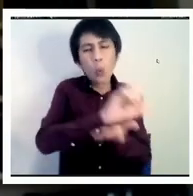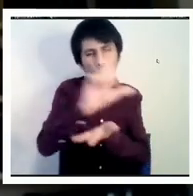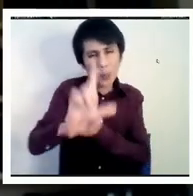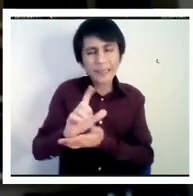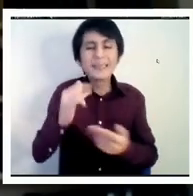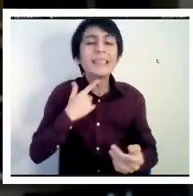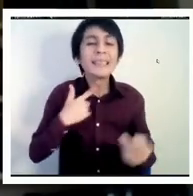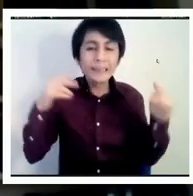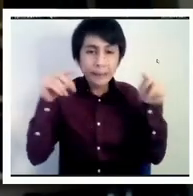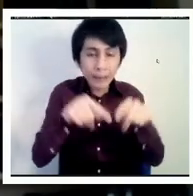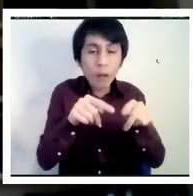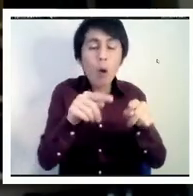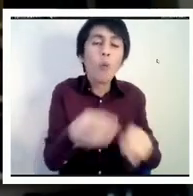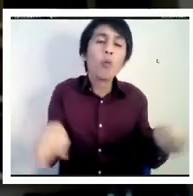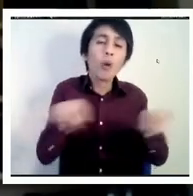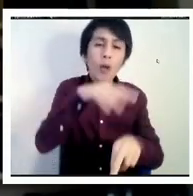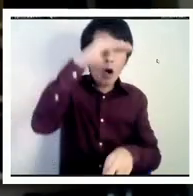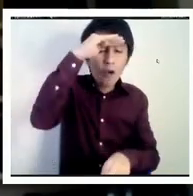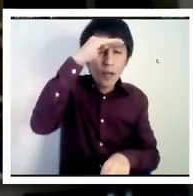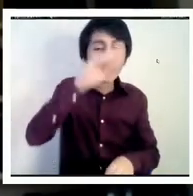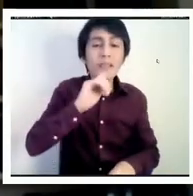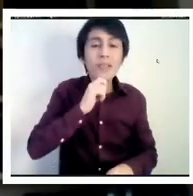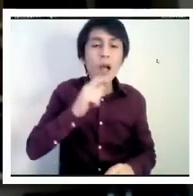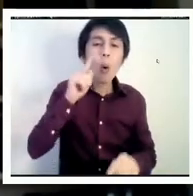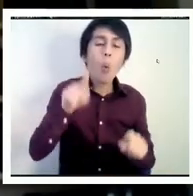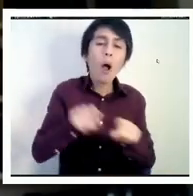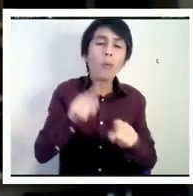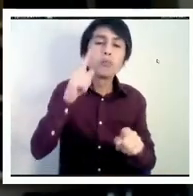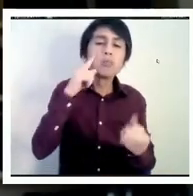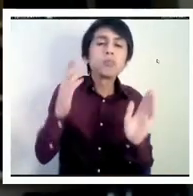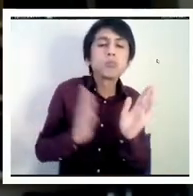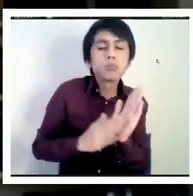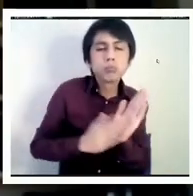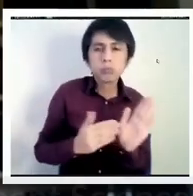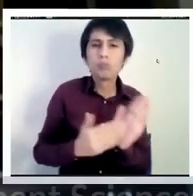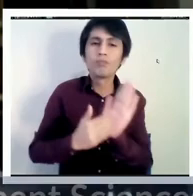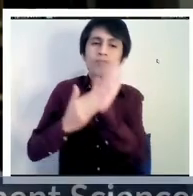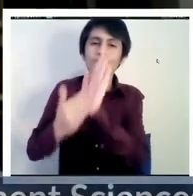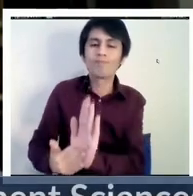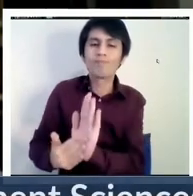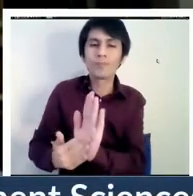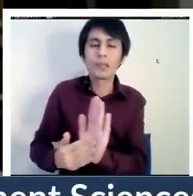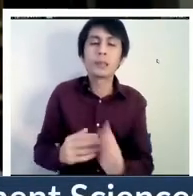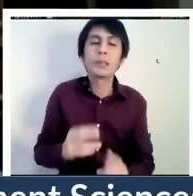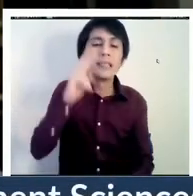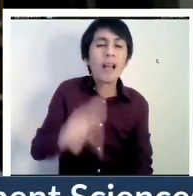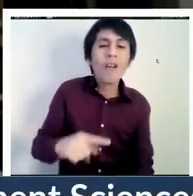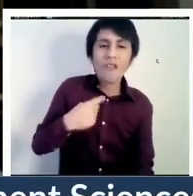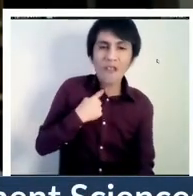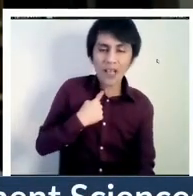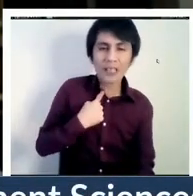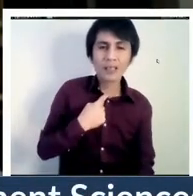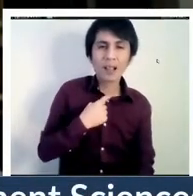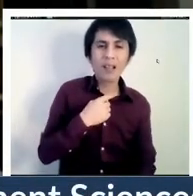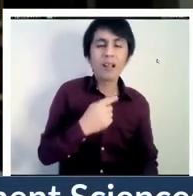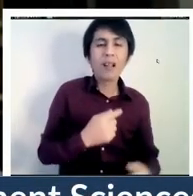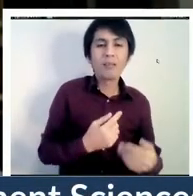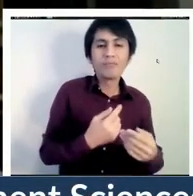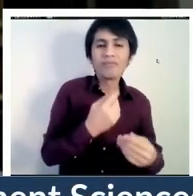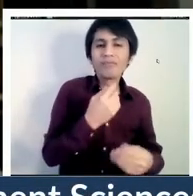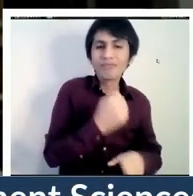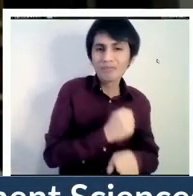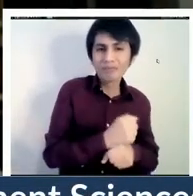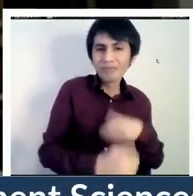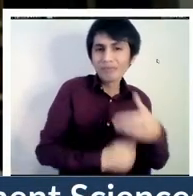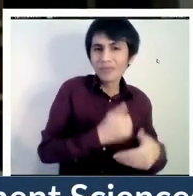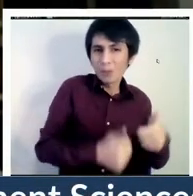cuentas sin tener que dañar el rendimiento profesional yo creo que entender eso es clave